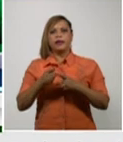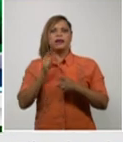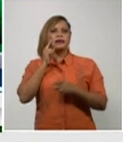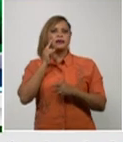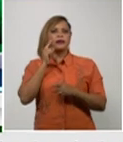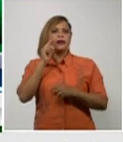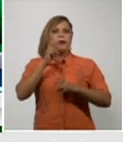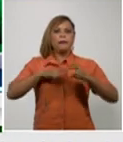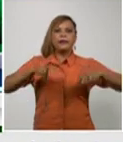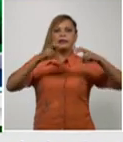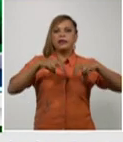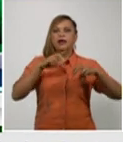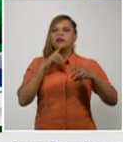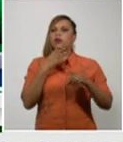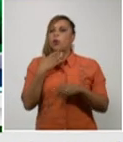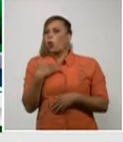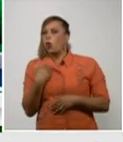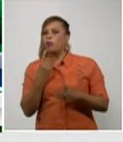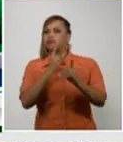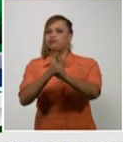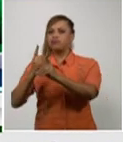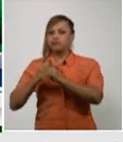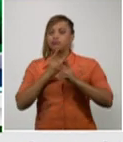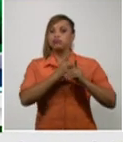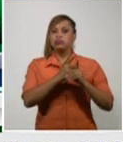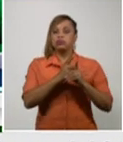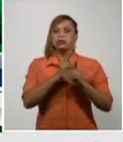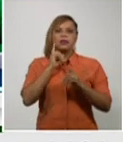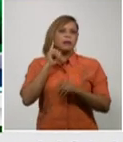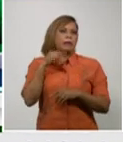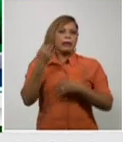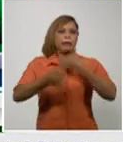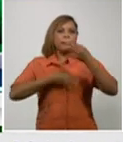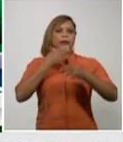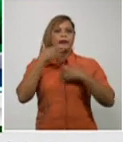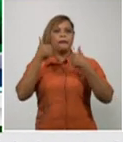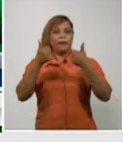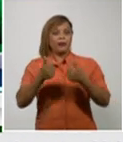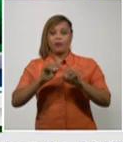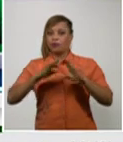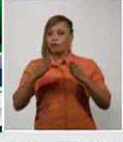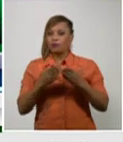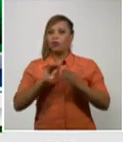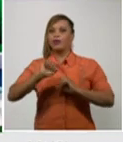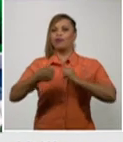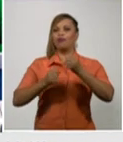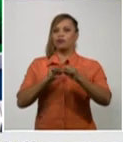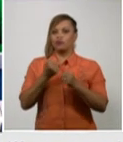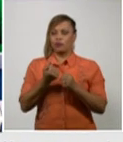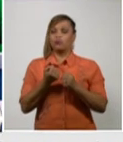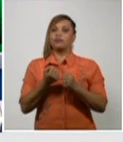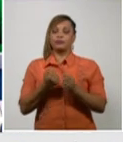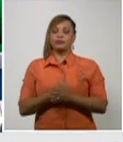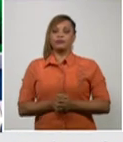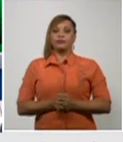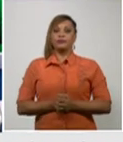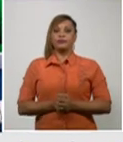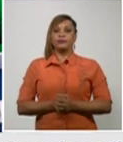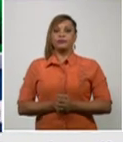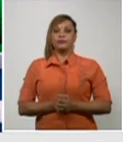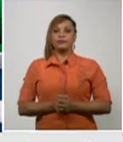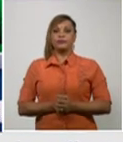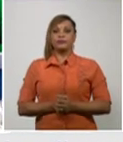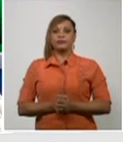de infección para poder ejercer más de manera más efectiva las acciones de control de foco los